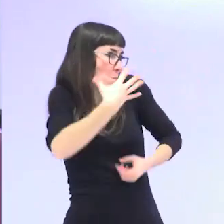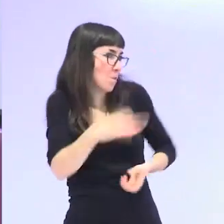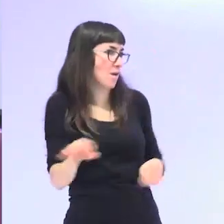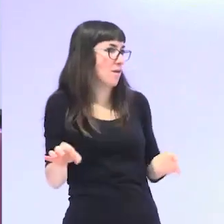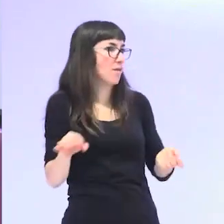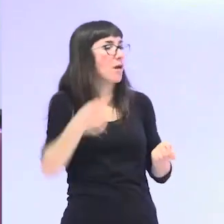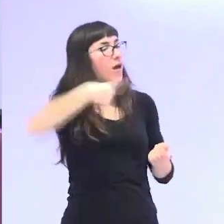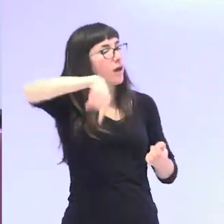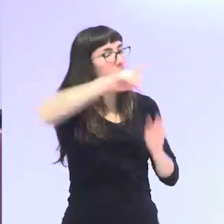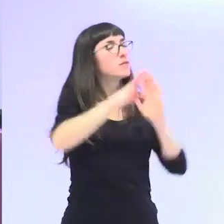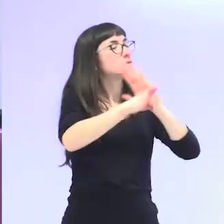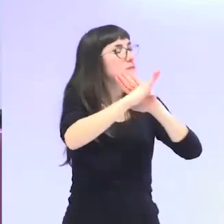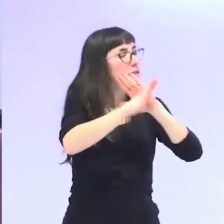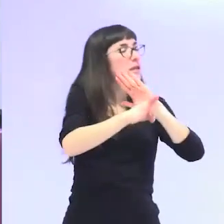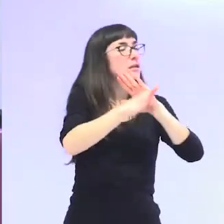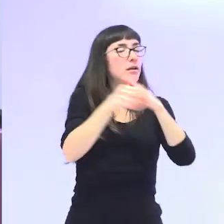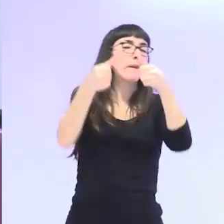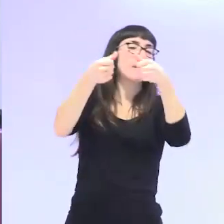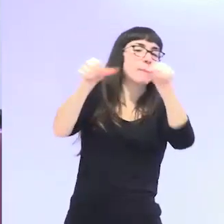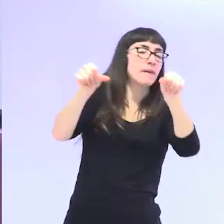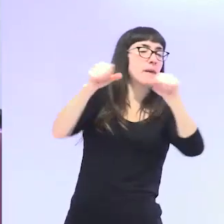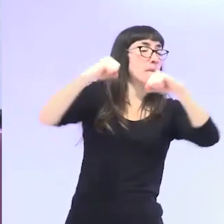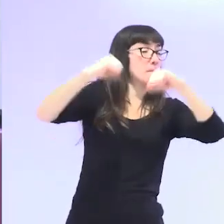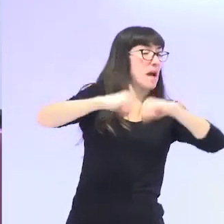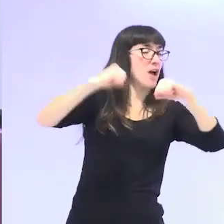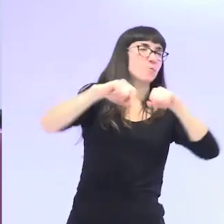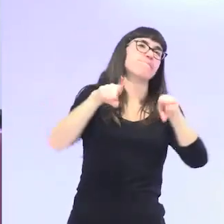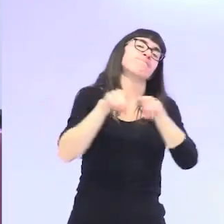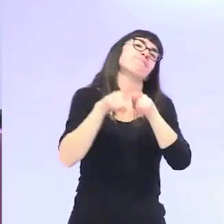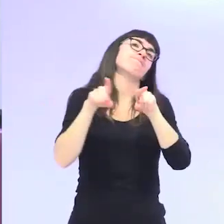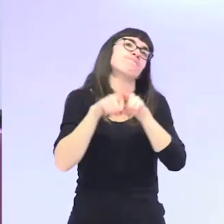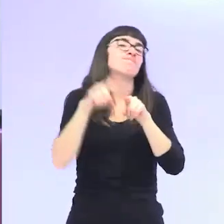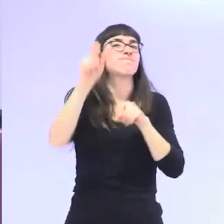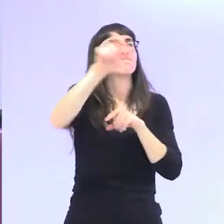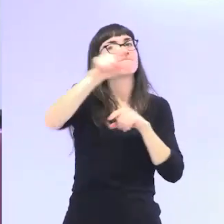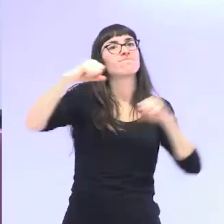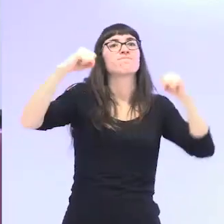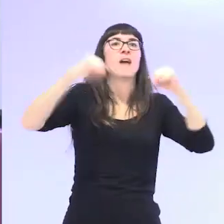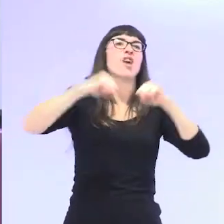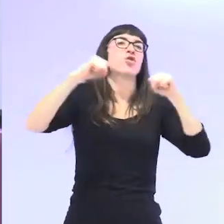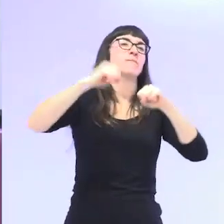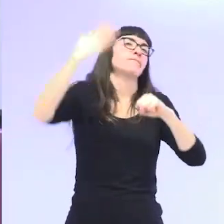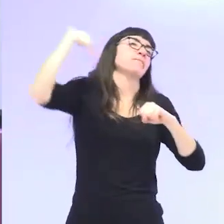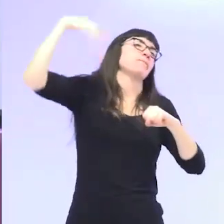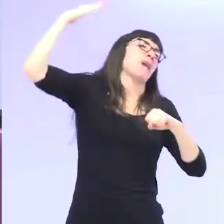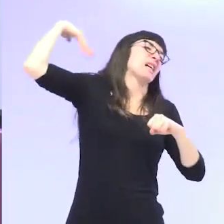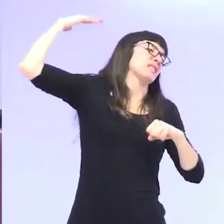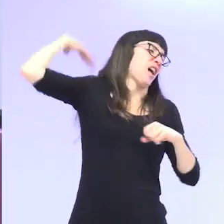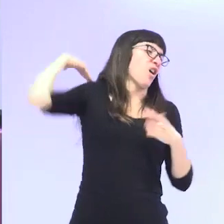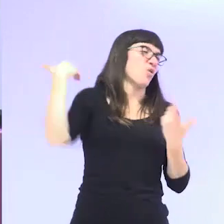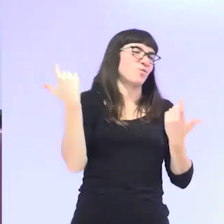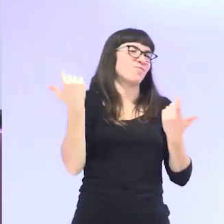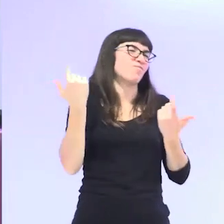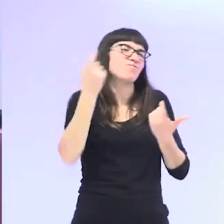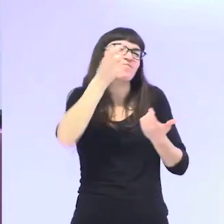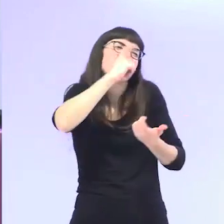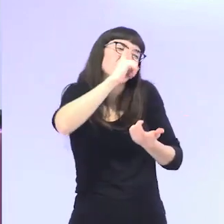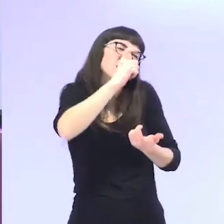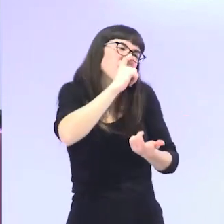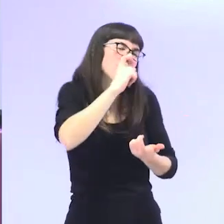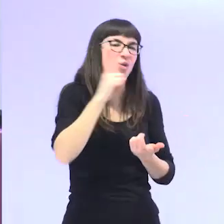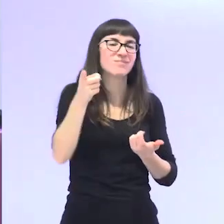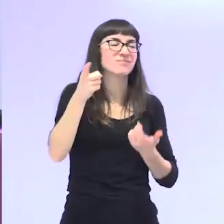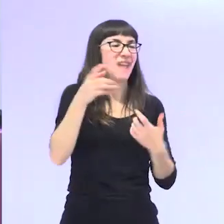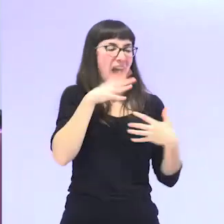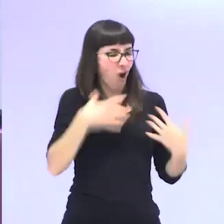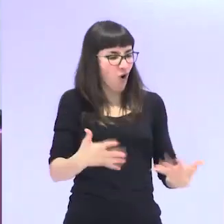seguimos entendiendo que las personas mayores son esas personas que viven en el pasado ¿no? que tienen un pasado pero que no tienen presente